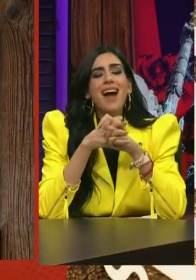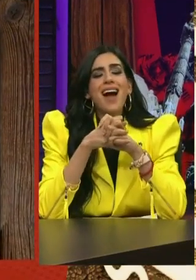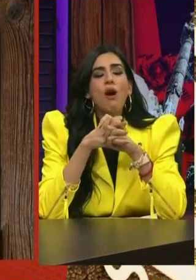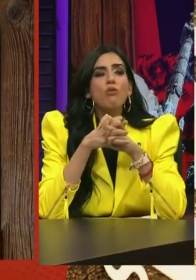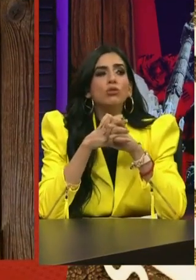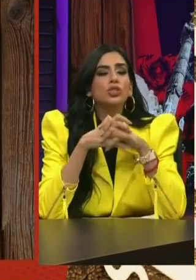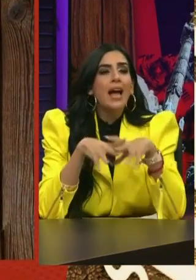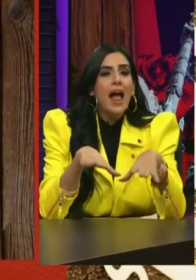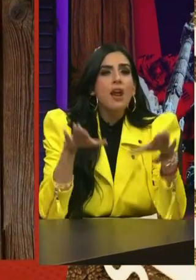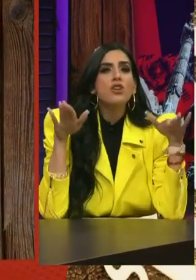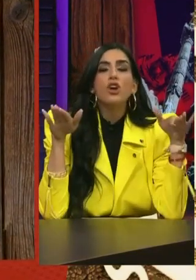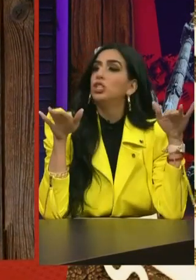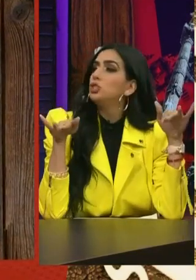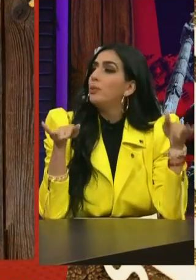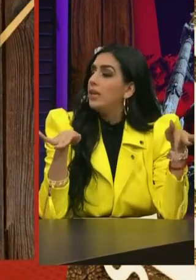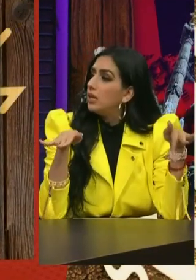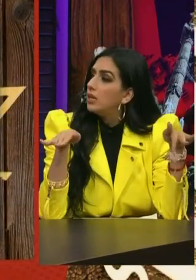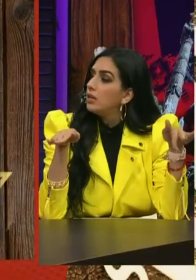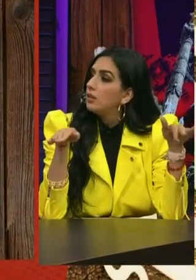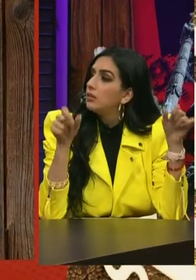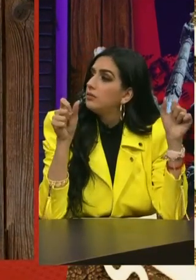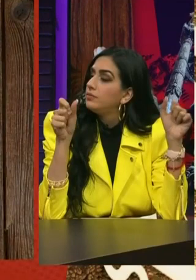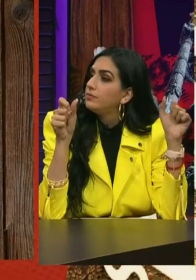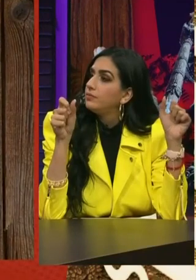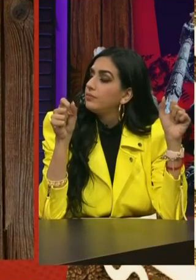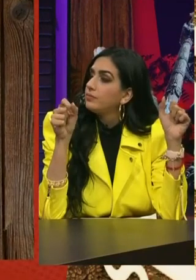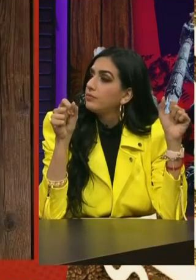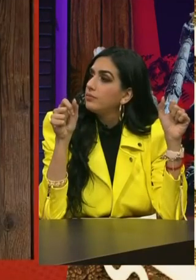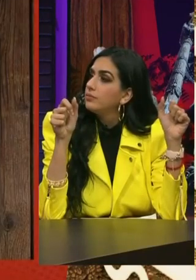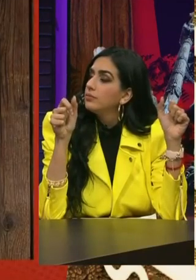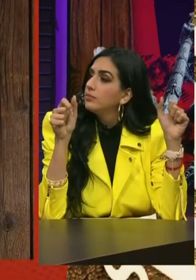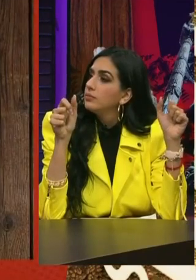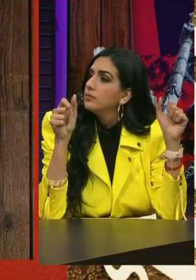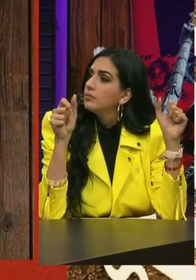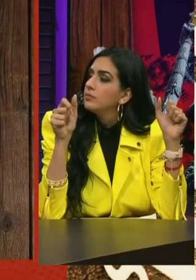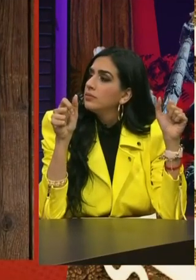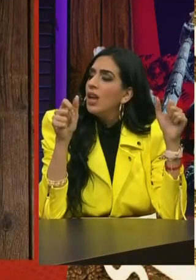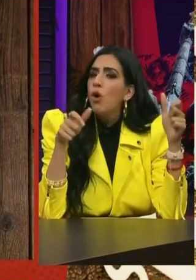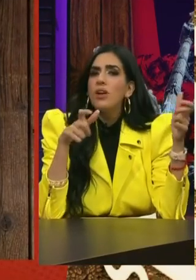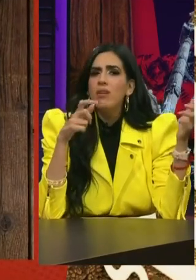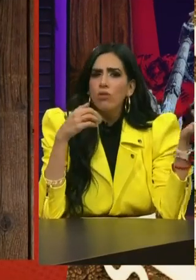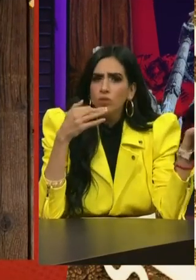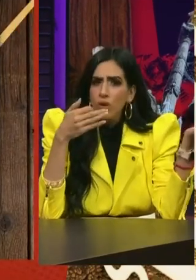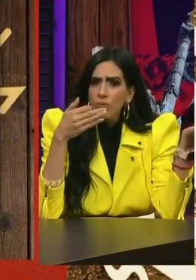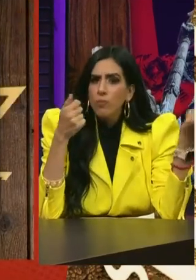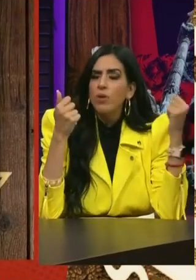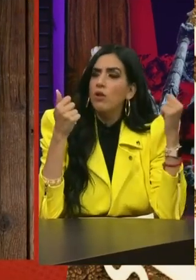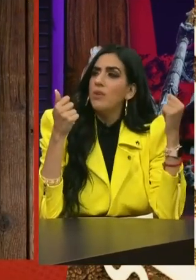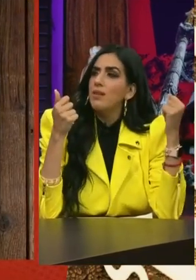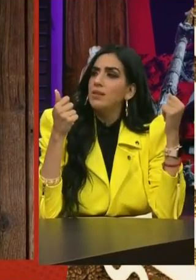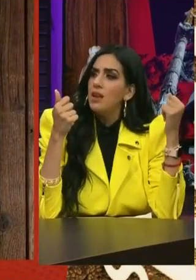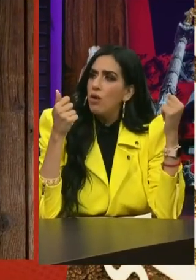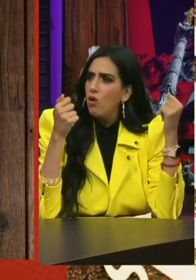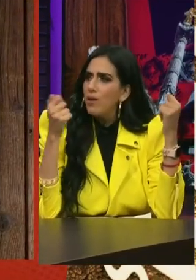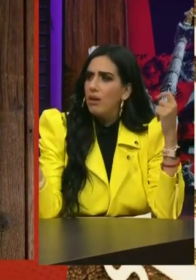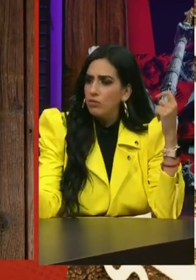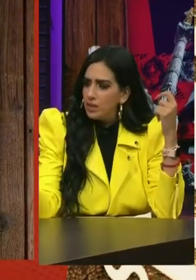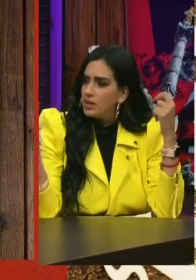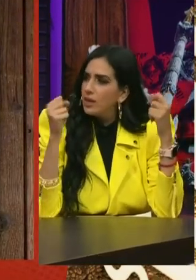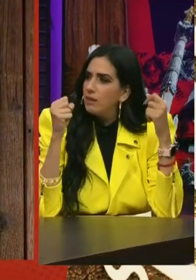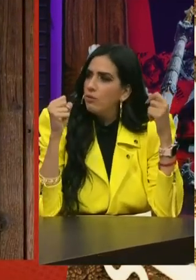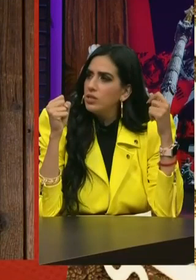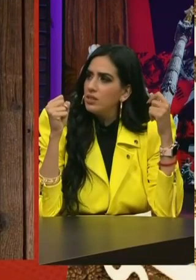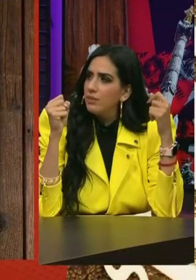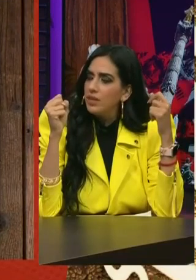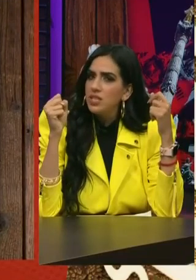expresa. A un bar, sí. A un bar jazz. nos vi. A un lobby en un hotel así, jazz y unos drinks. Oye, hay unos muy recomendables en la Roma, la